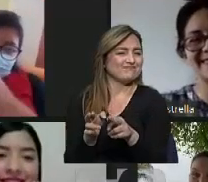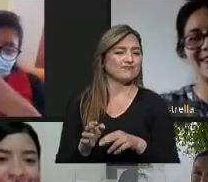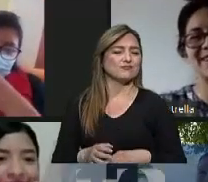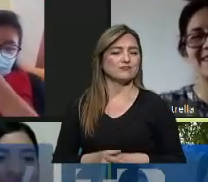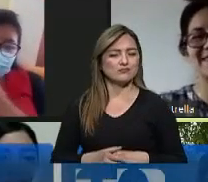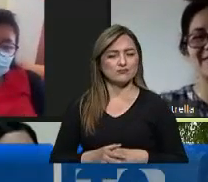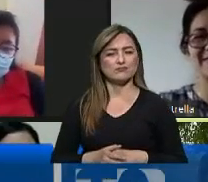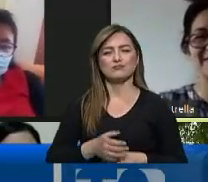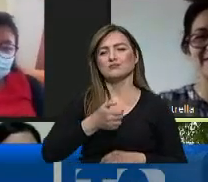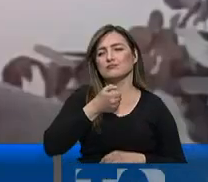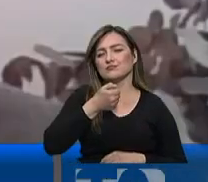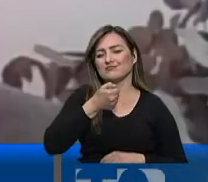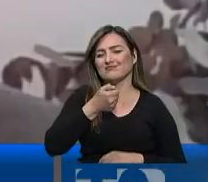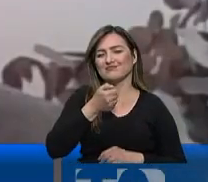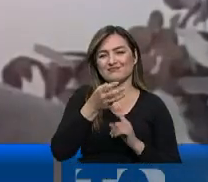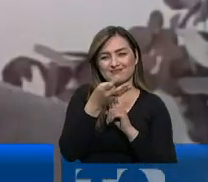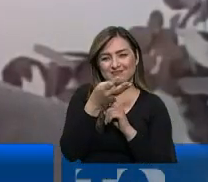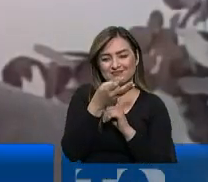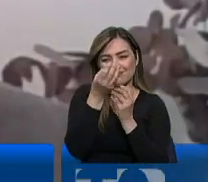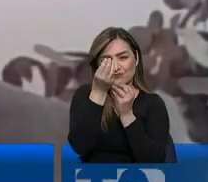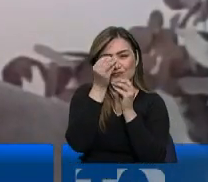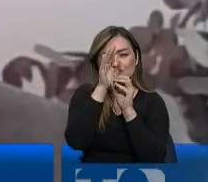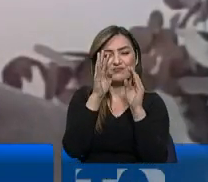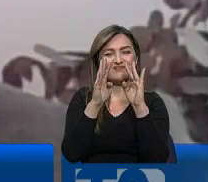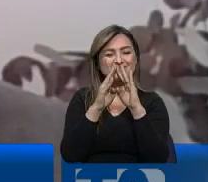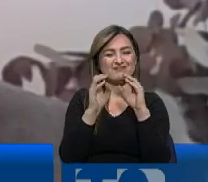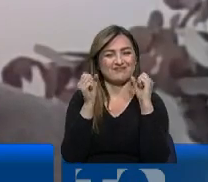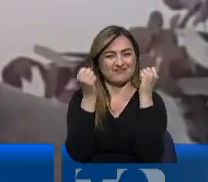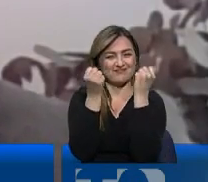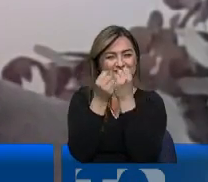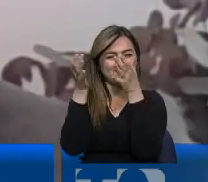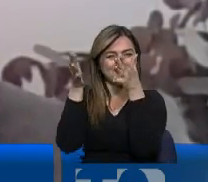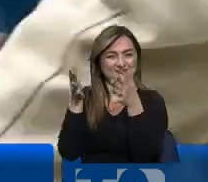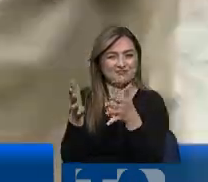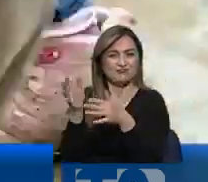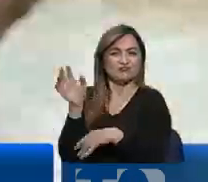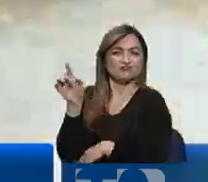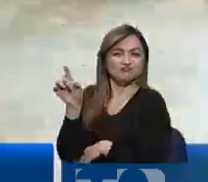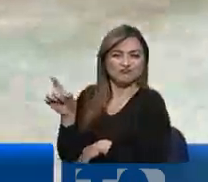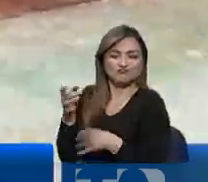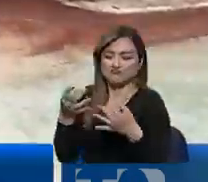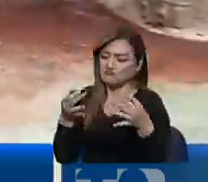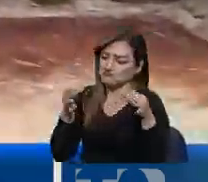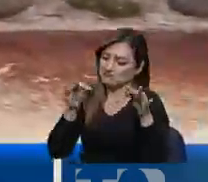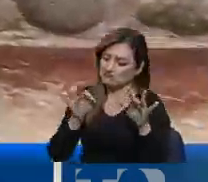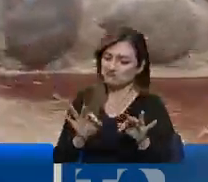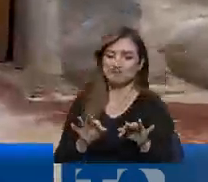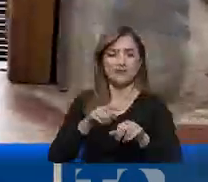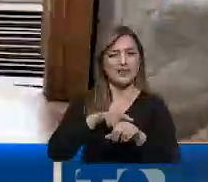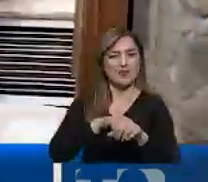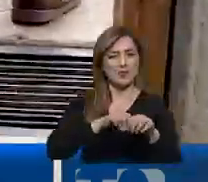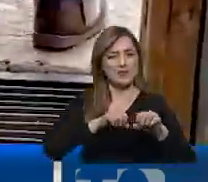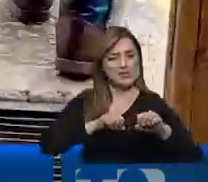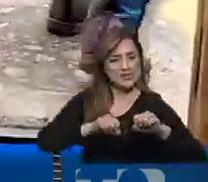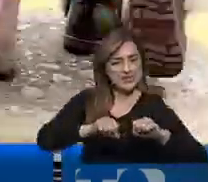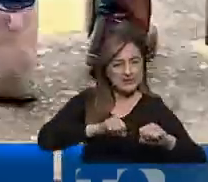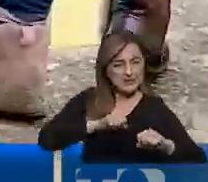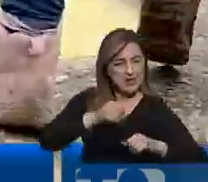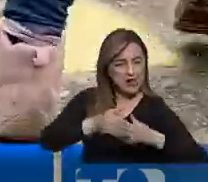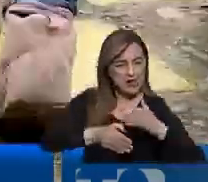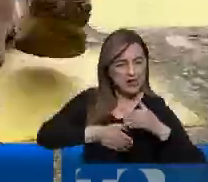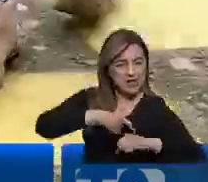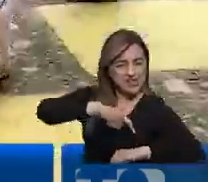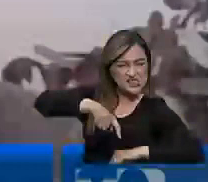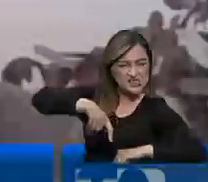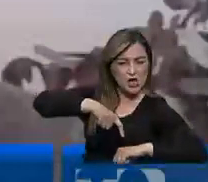A través de una rueda de prensa virtual, el Ministro de Inclusión Económica y Social, Esteban Bernal, oficializó la reducción de los tiempos en el proceso de